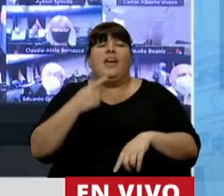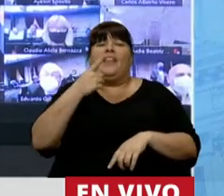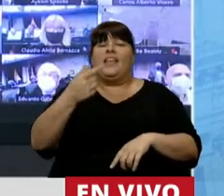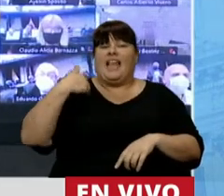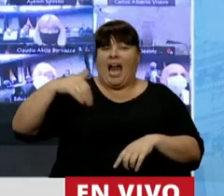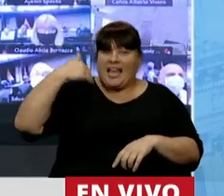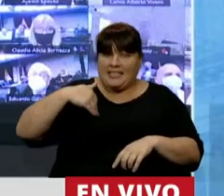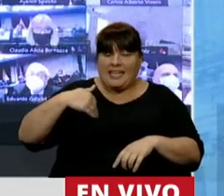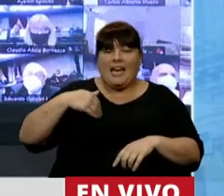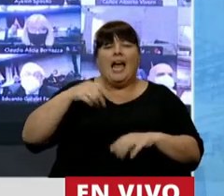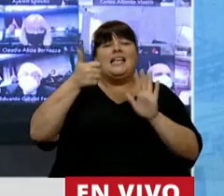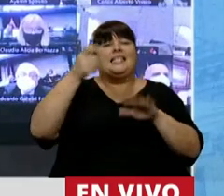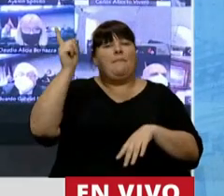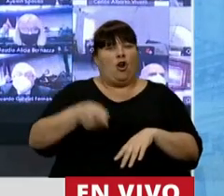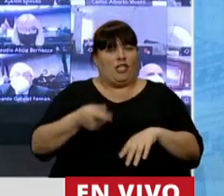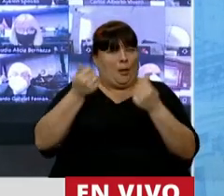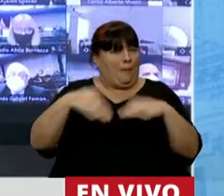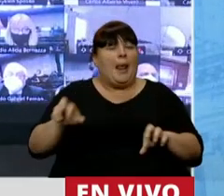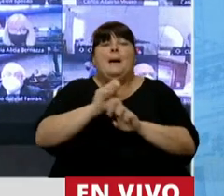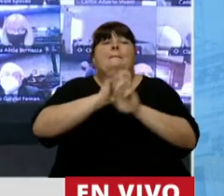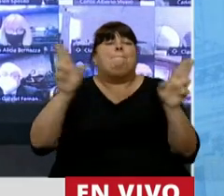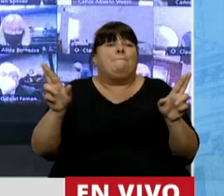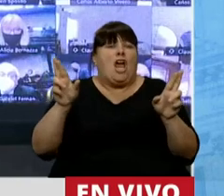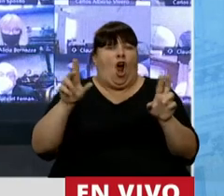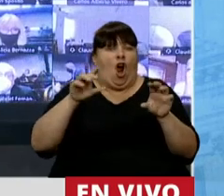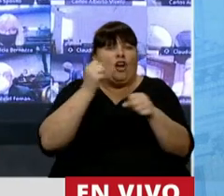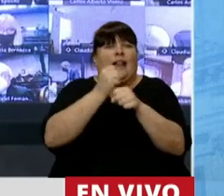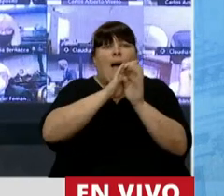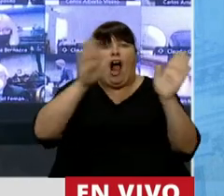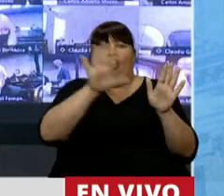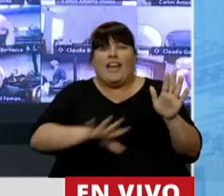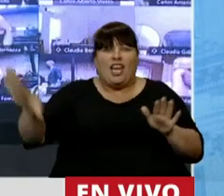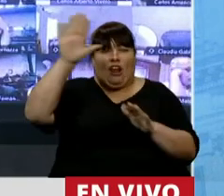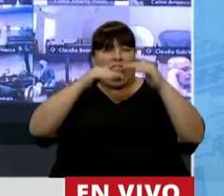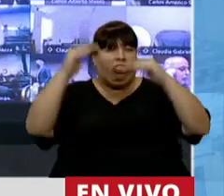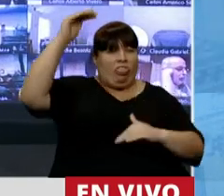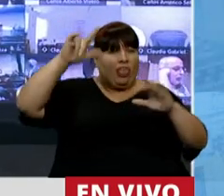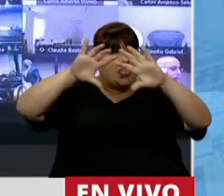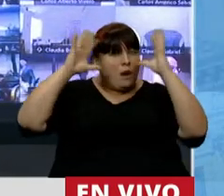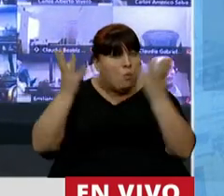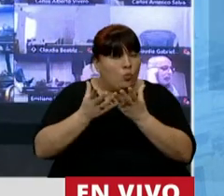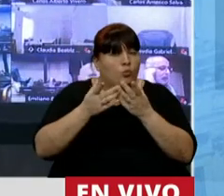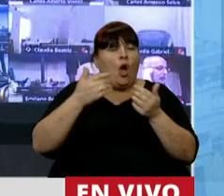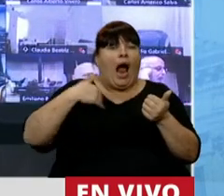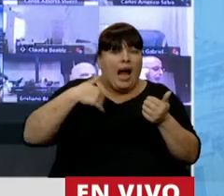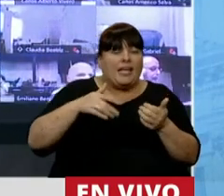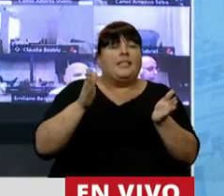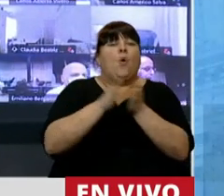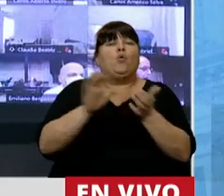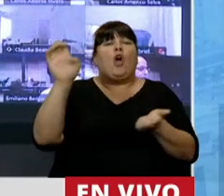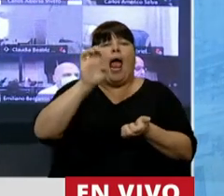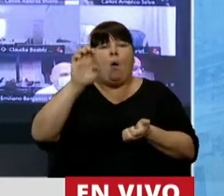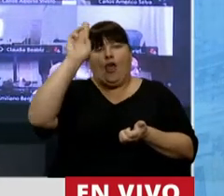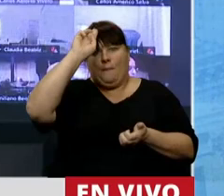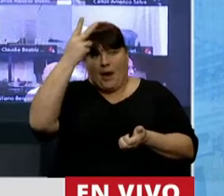que Argentina va a perder 6 puntos. La peor performance de la región más desigual del mundo, junto a las de Ecuador